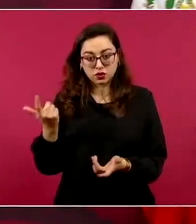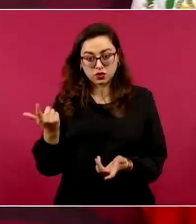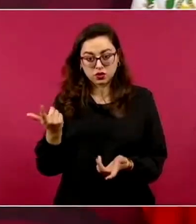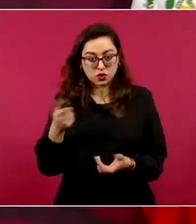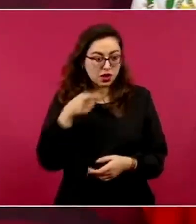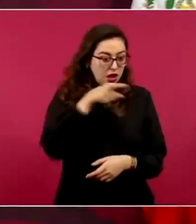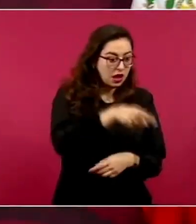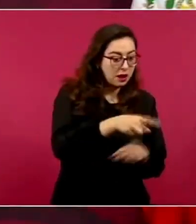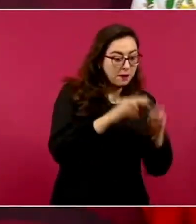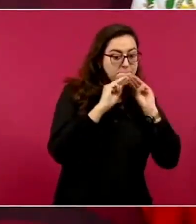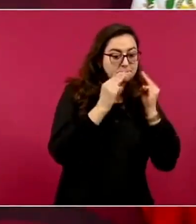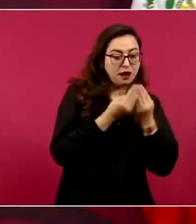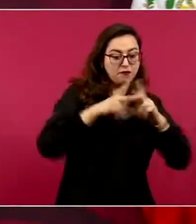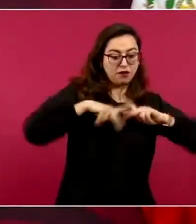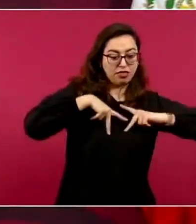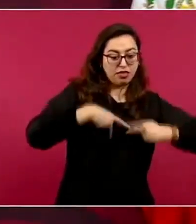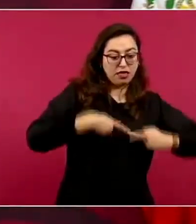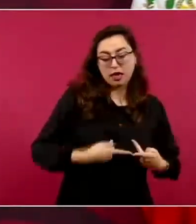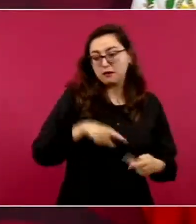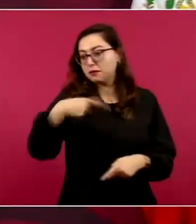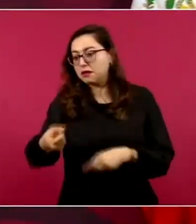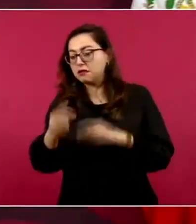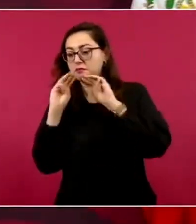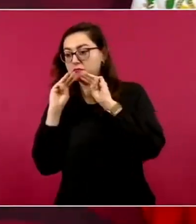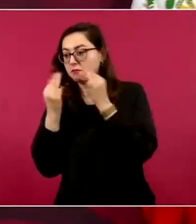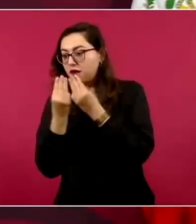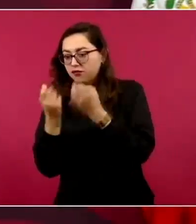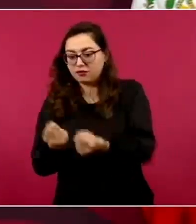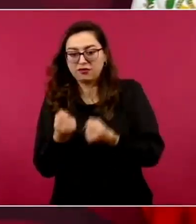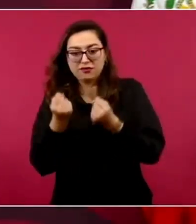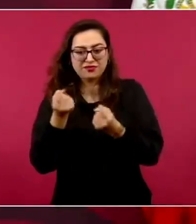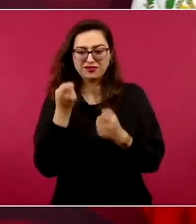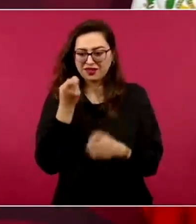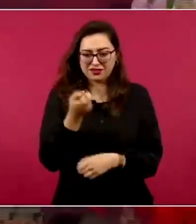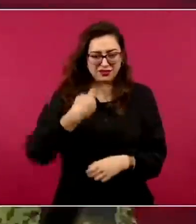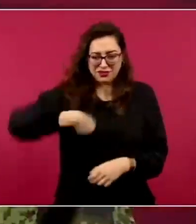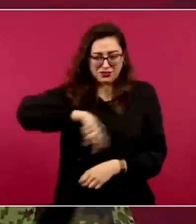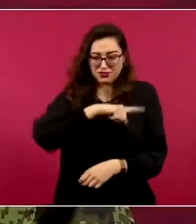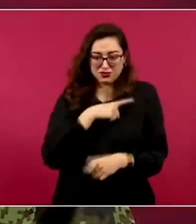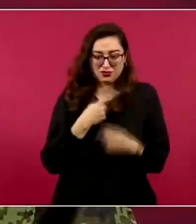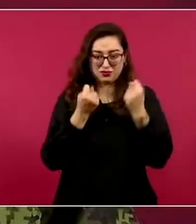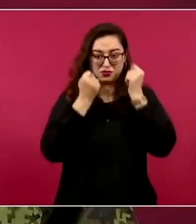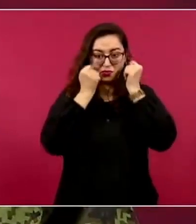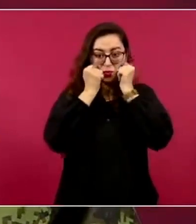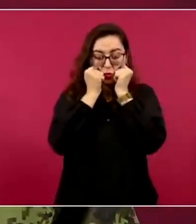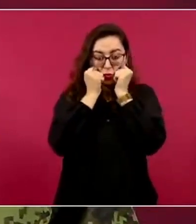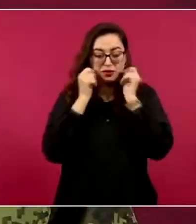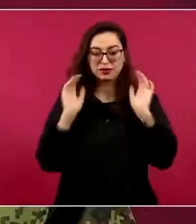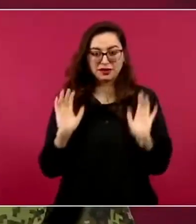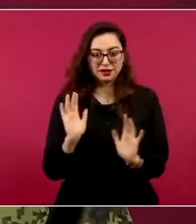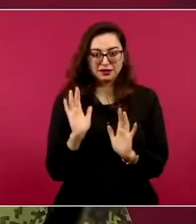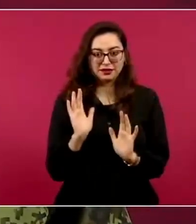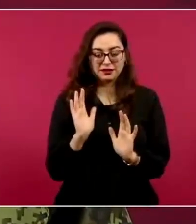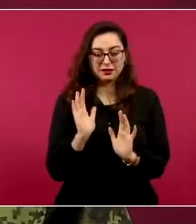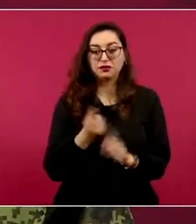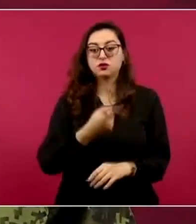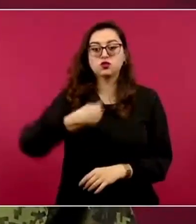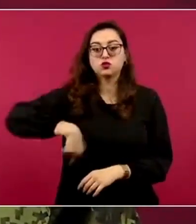a debilitar más, sino es el trabajo constante de nuestras áreas de inteligencia que va